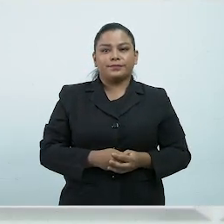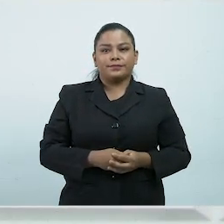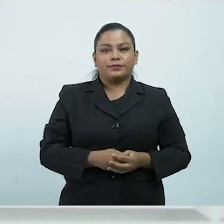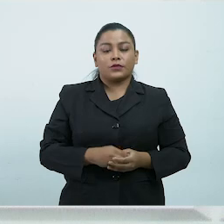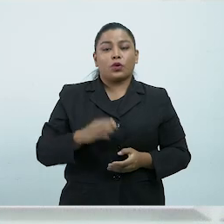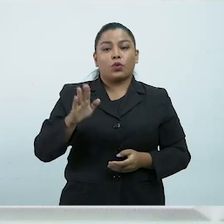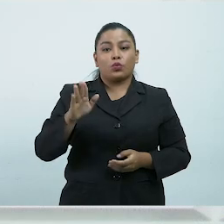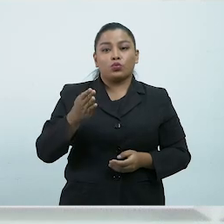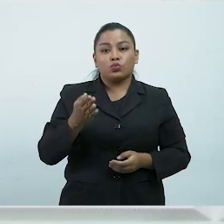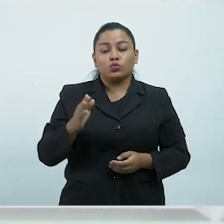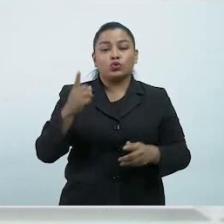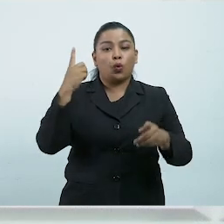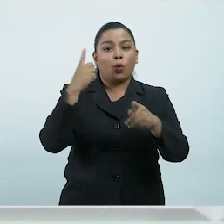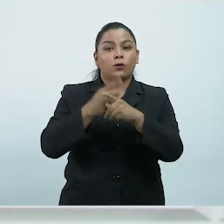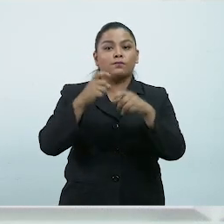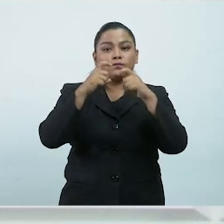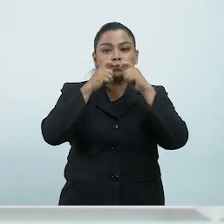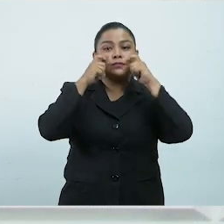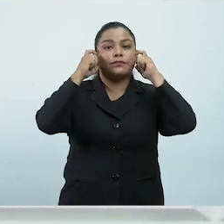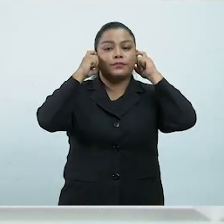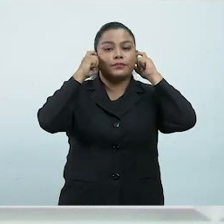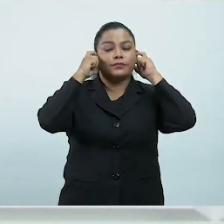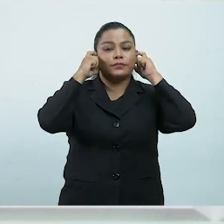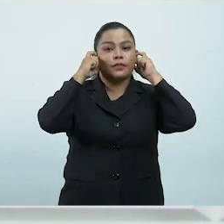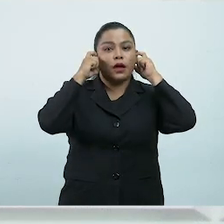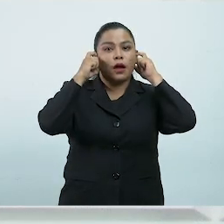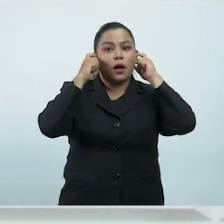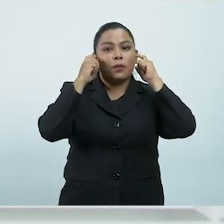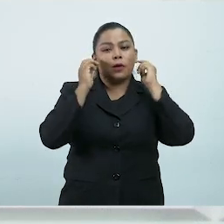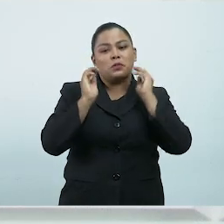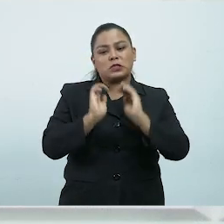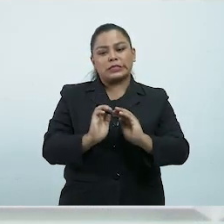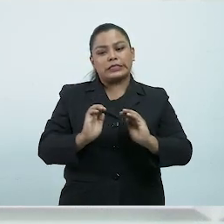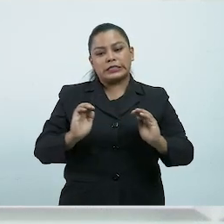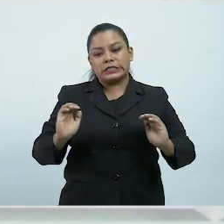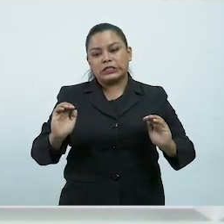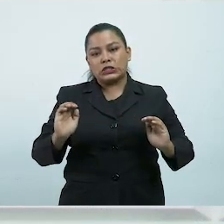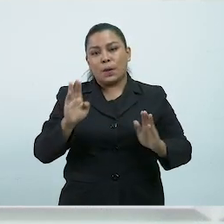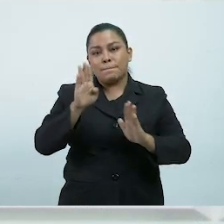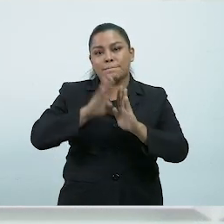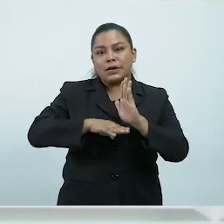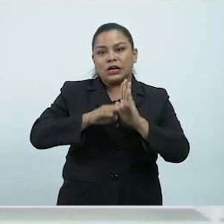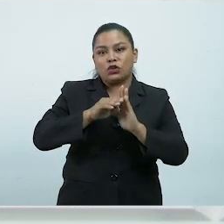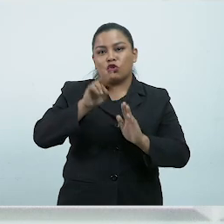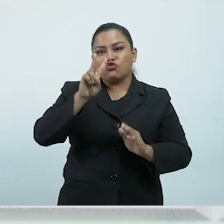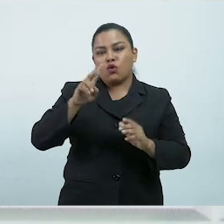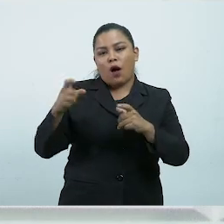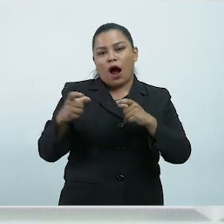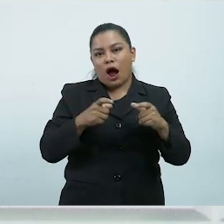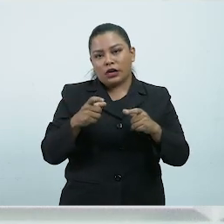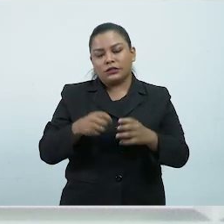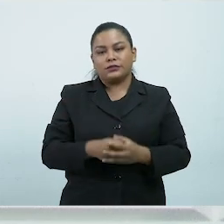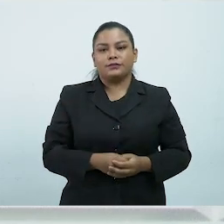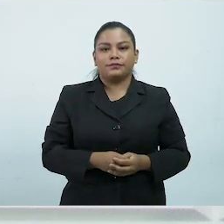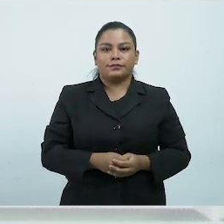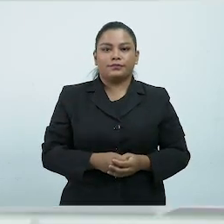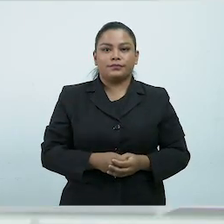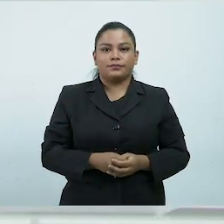Uso adecuado de mascarilla Excepto para niñas y niños menores de 2 años de edad